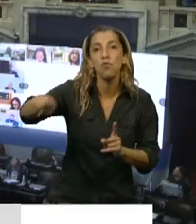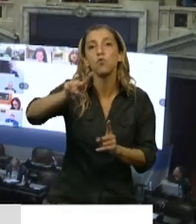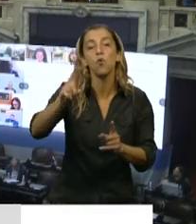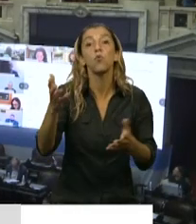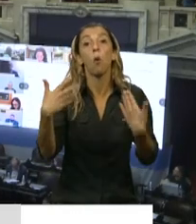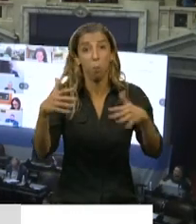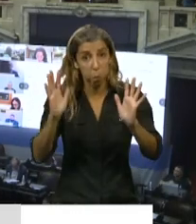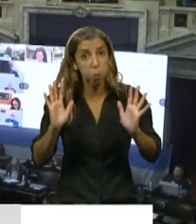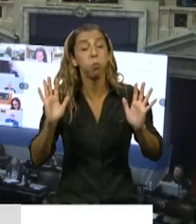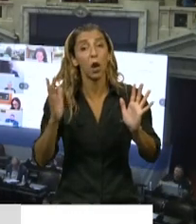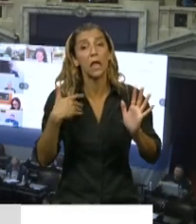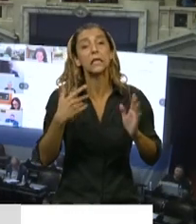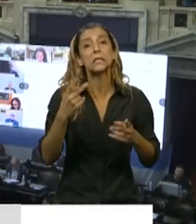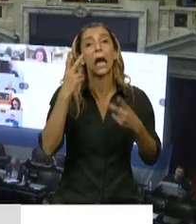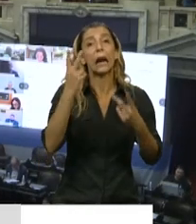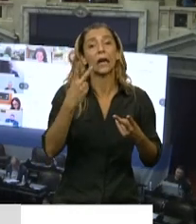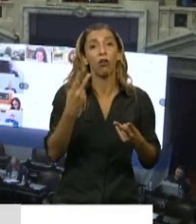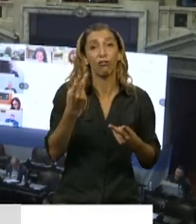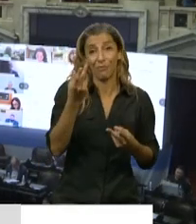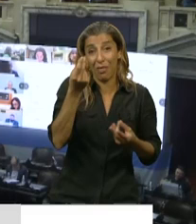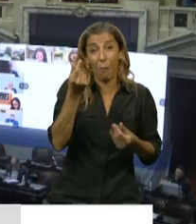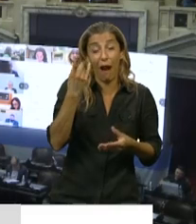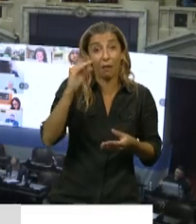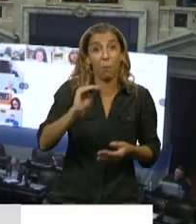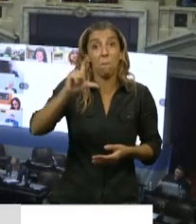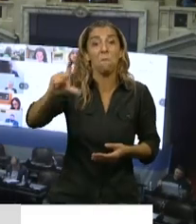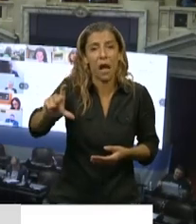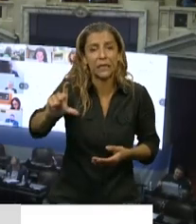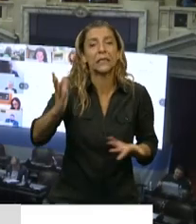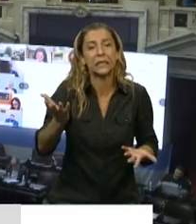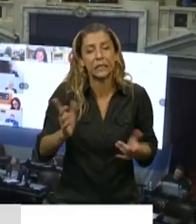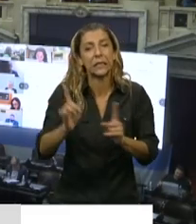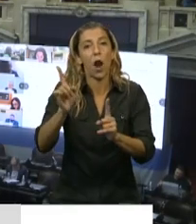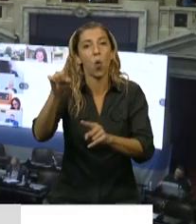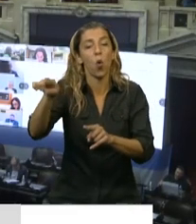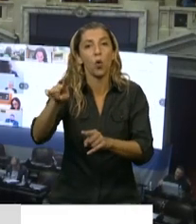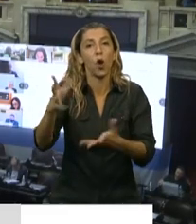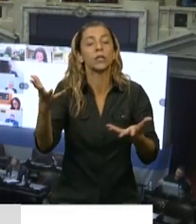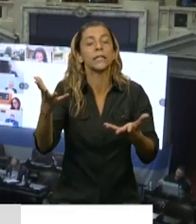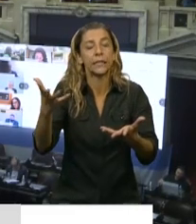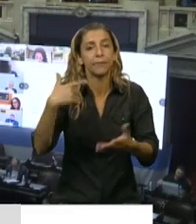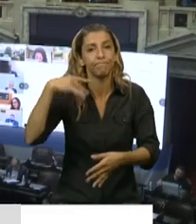categoría respecto del impuesto a la ganancia y terminen tributando por estos